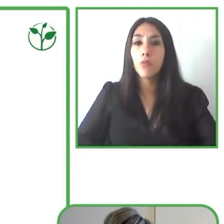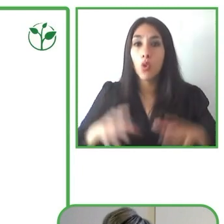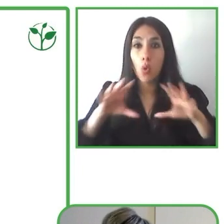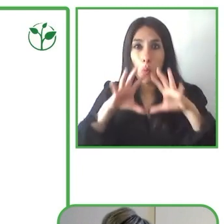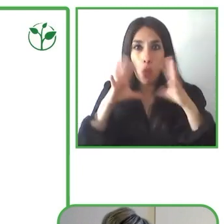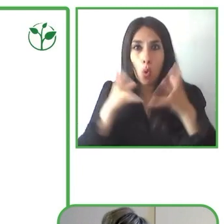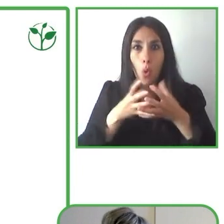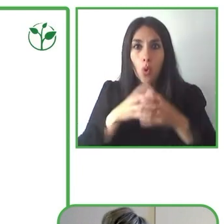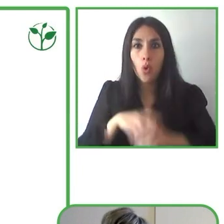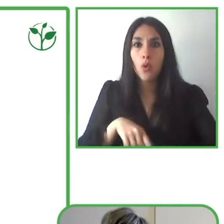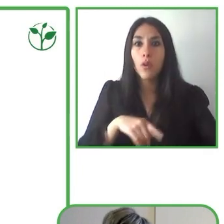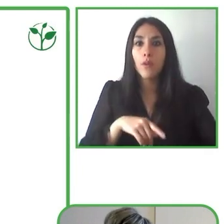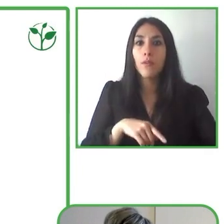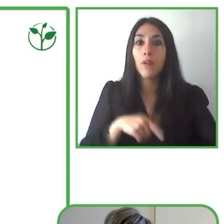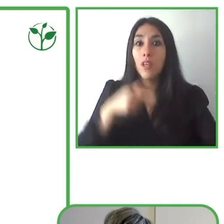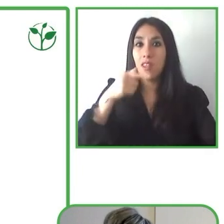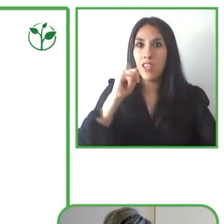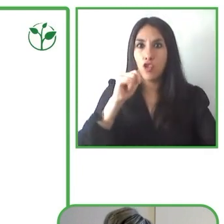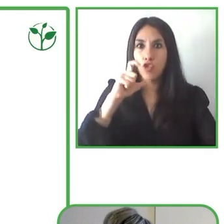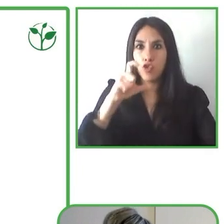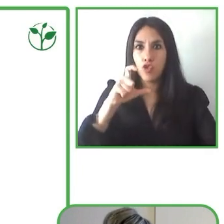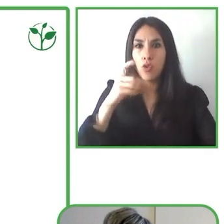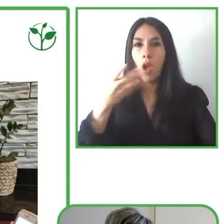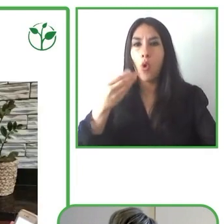los procesos de inclusión.